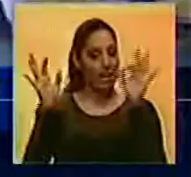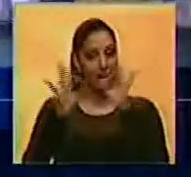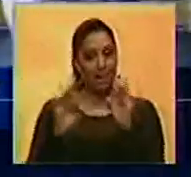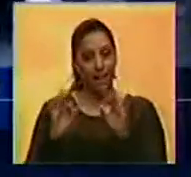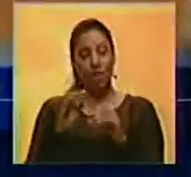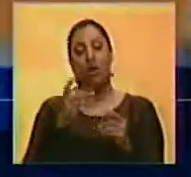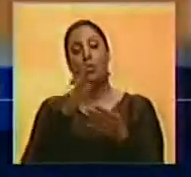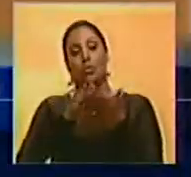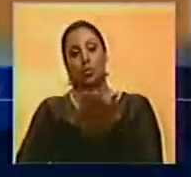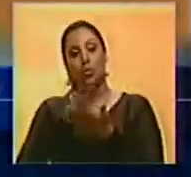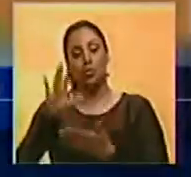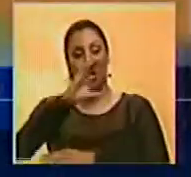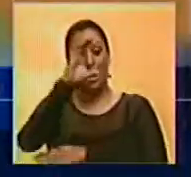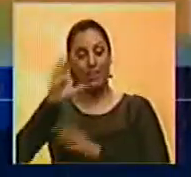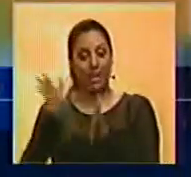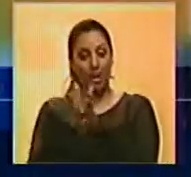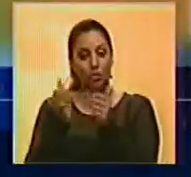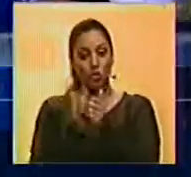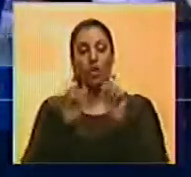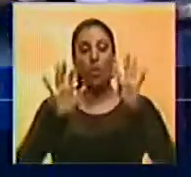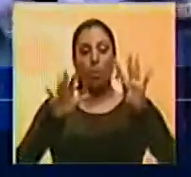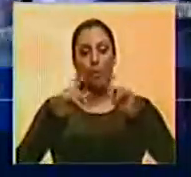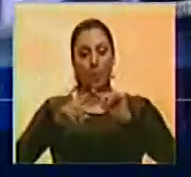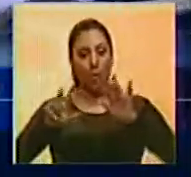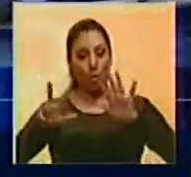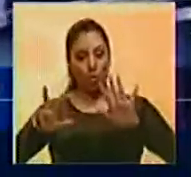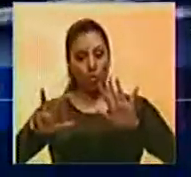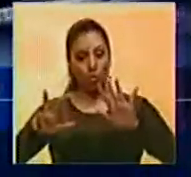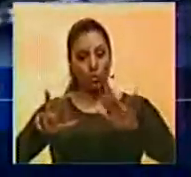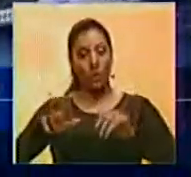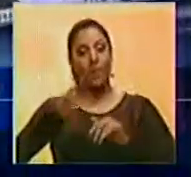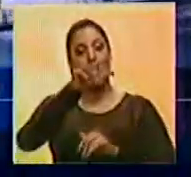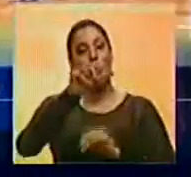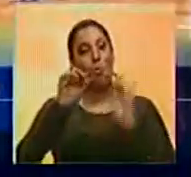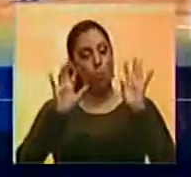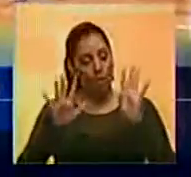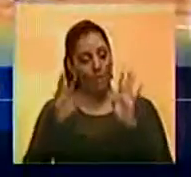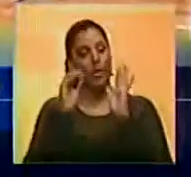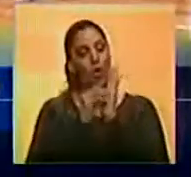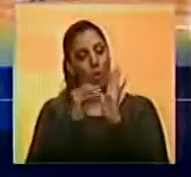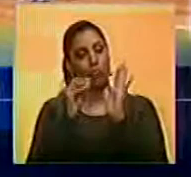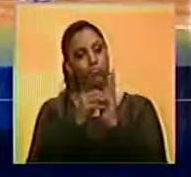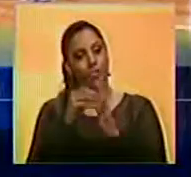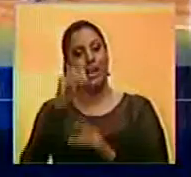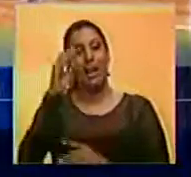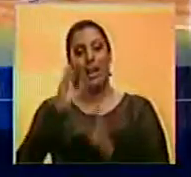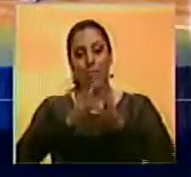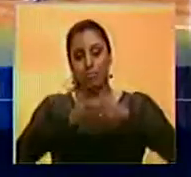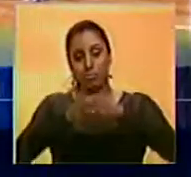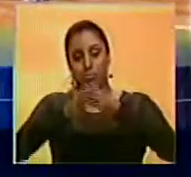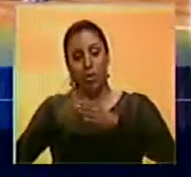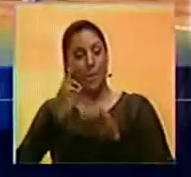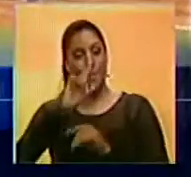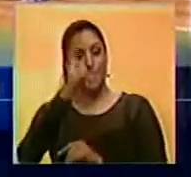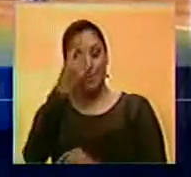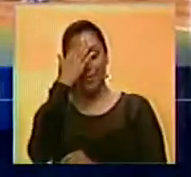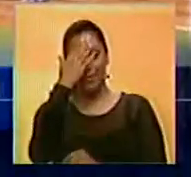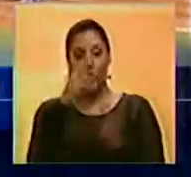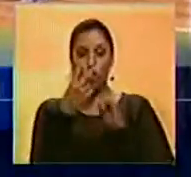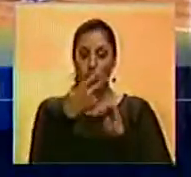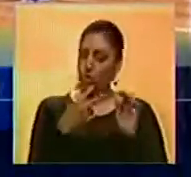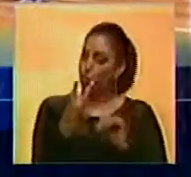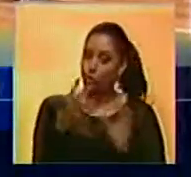para superar a Caribes de Anzuategui nueve carreras por ocho. Las nueve anotaciones turcas llegaron en los primeros dos